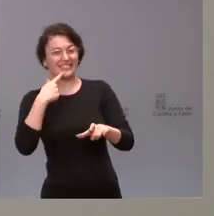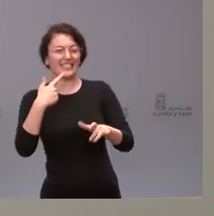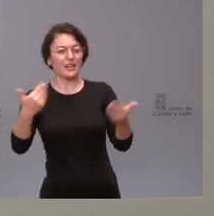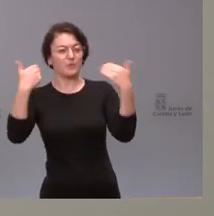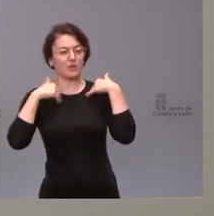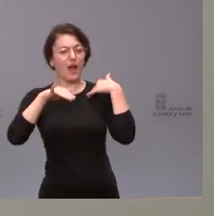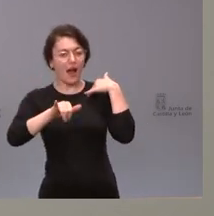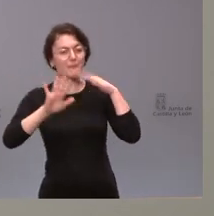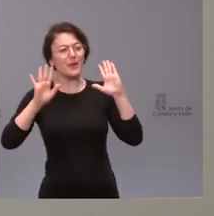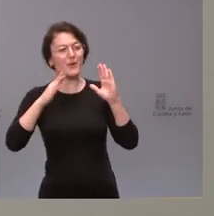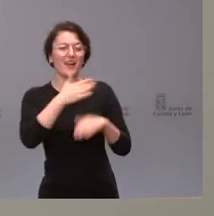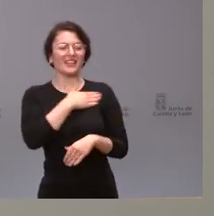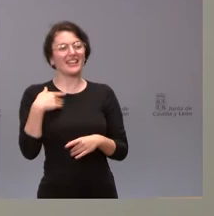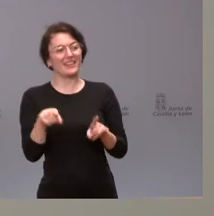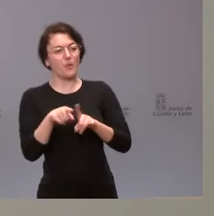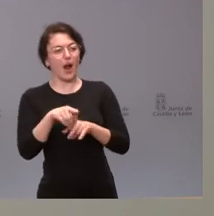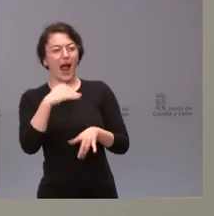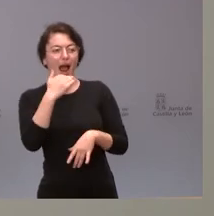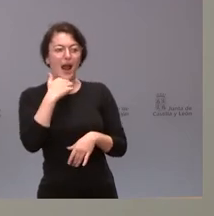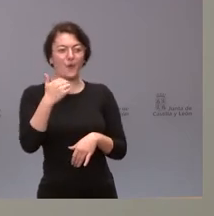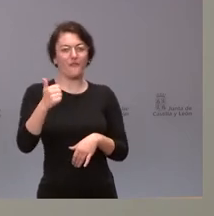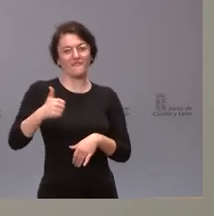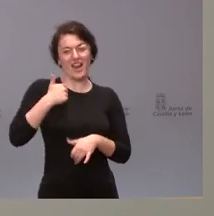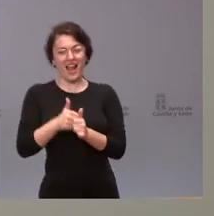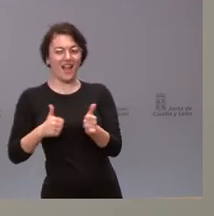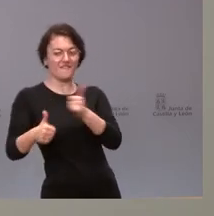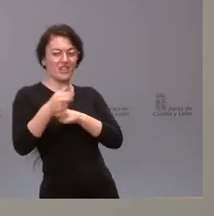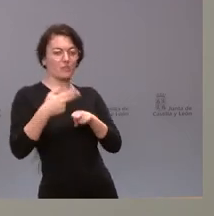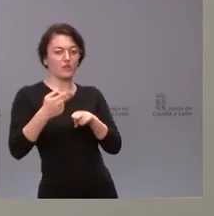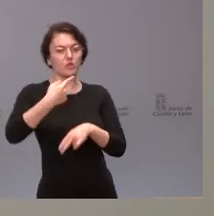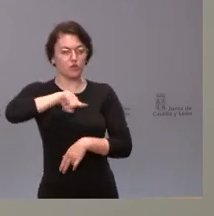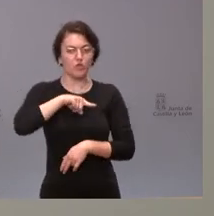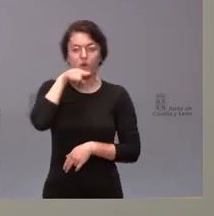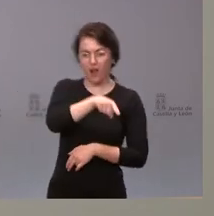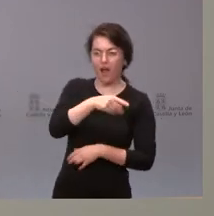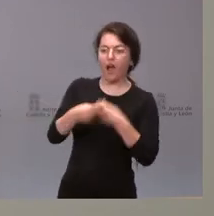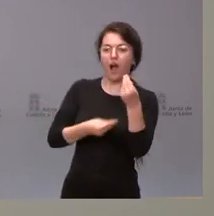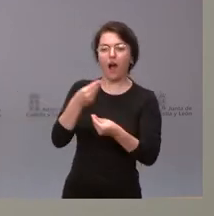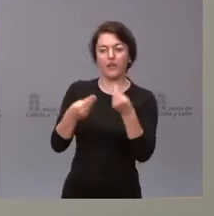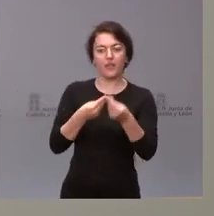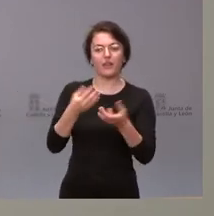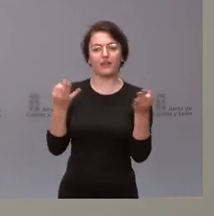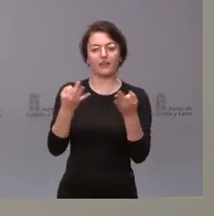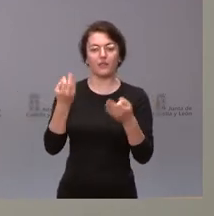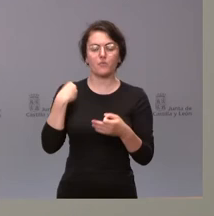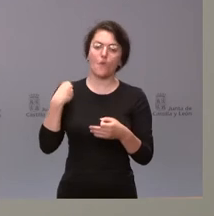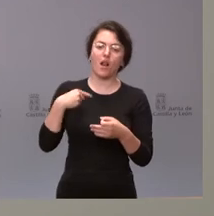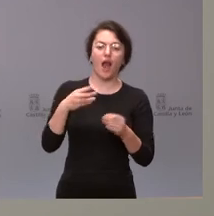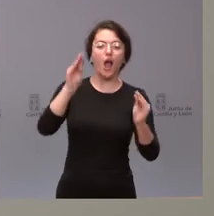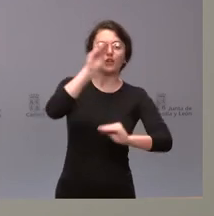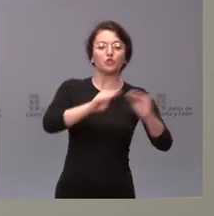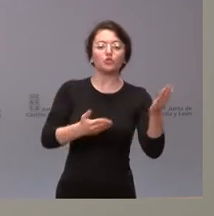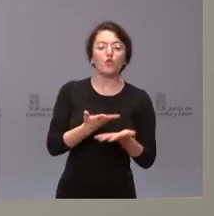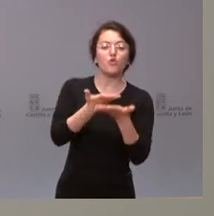materia, lo que buscan es algún tipo de ventaja política. Nosotros somos de los primeros de los que venimos a dar soluciones, a